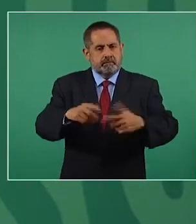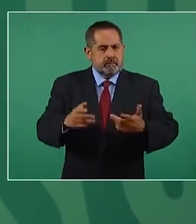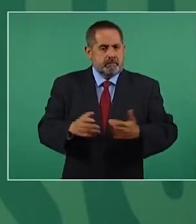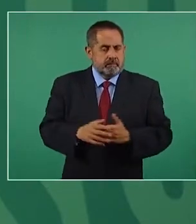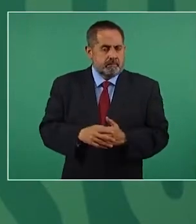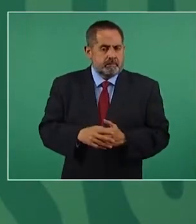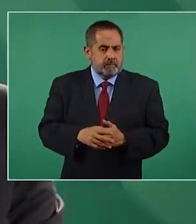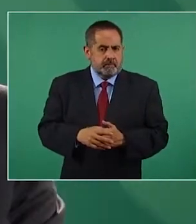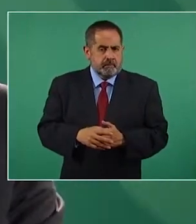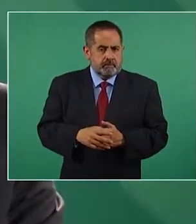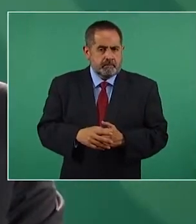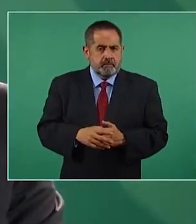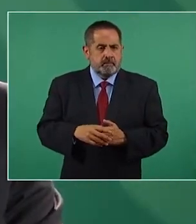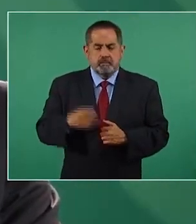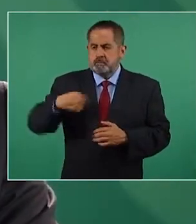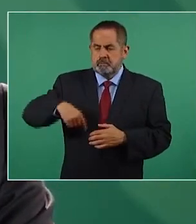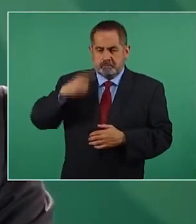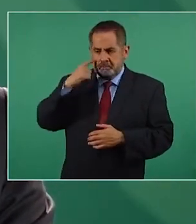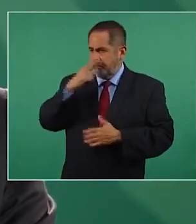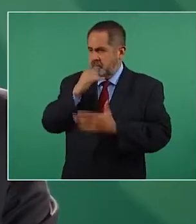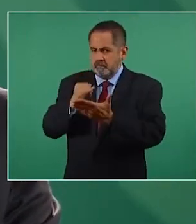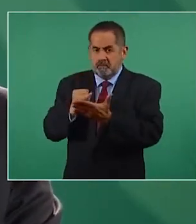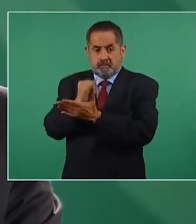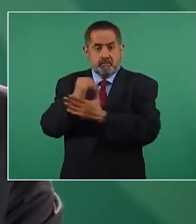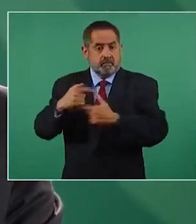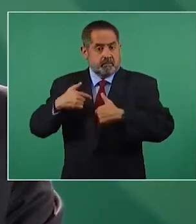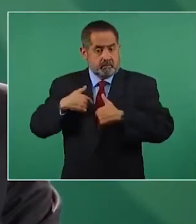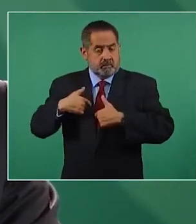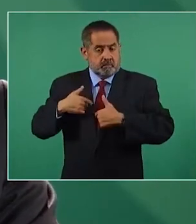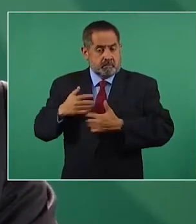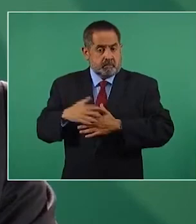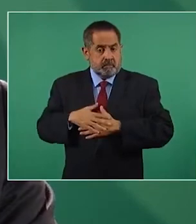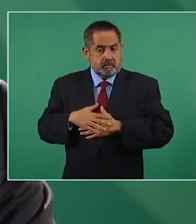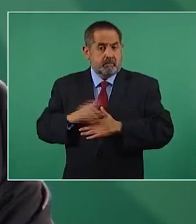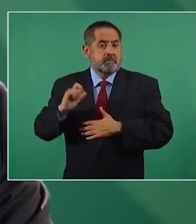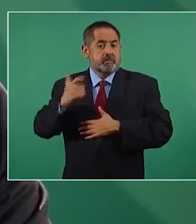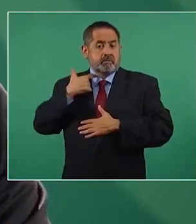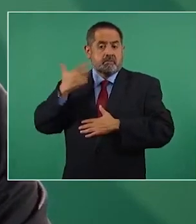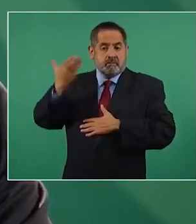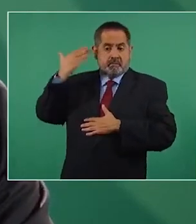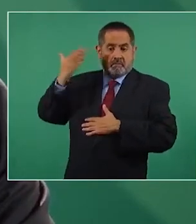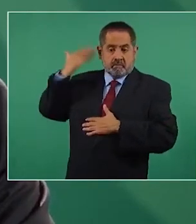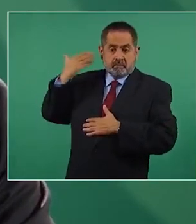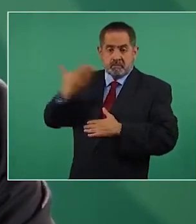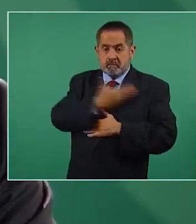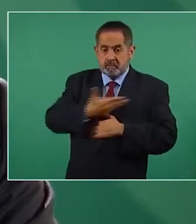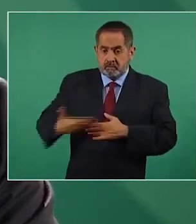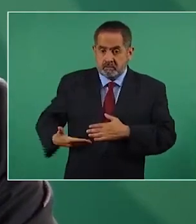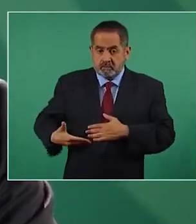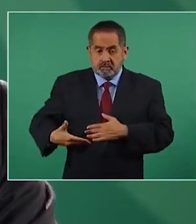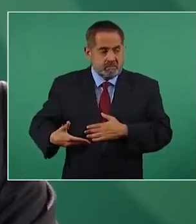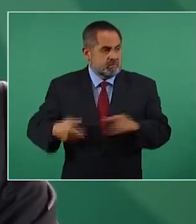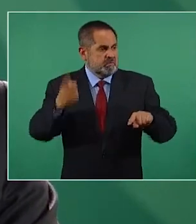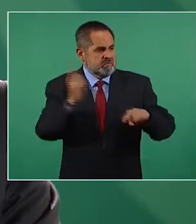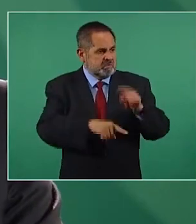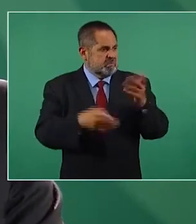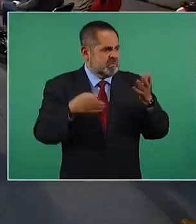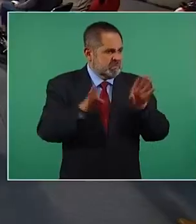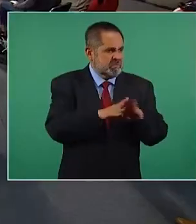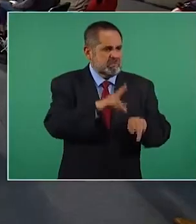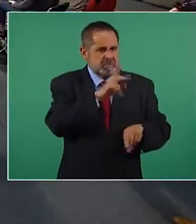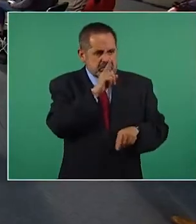Aquí, por decisión de los presidentes, se cancelan programas